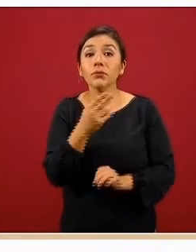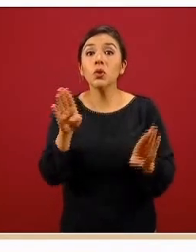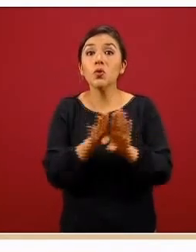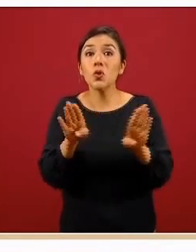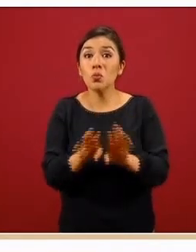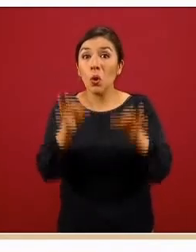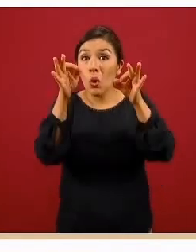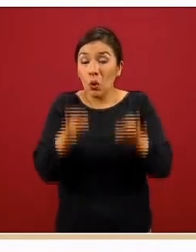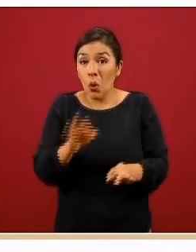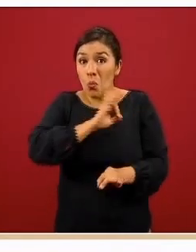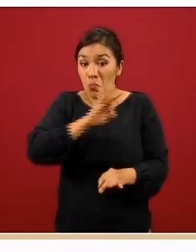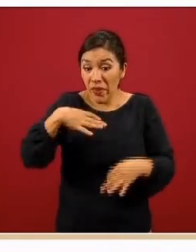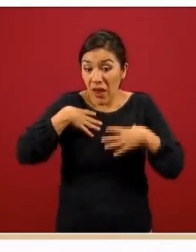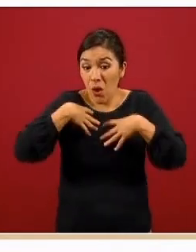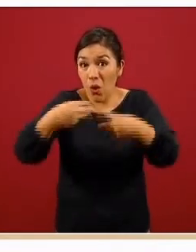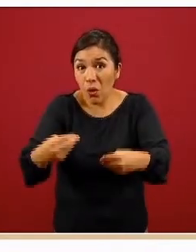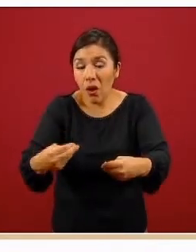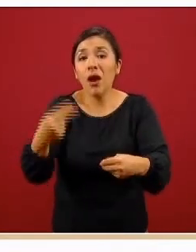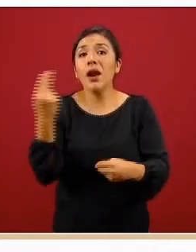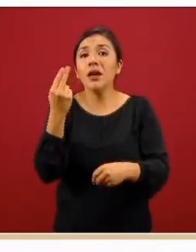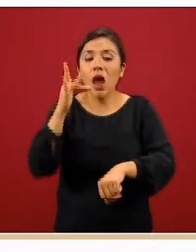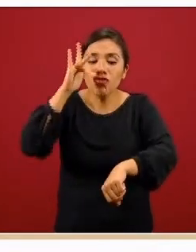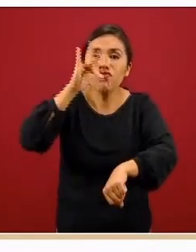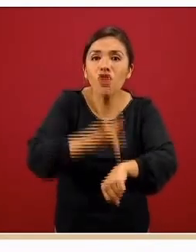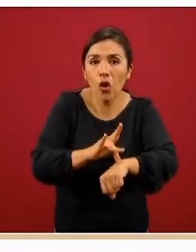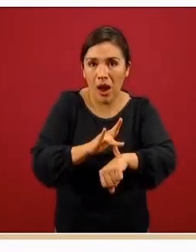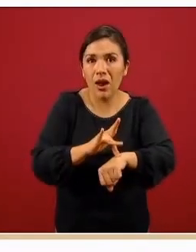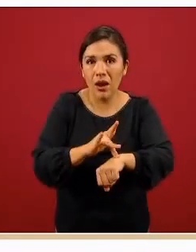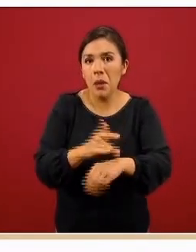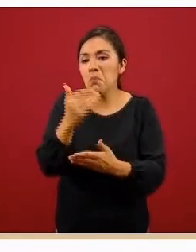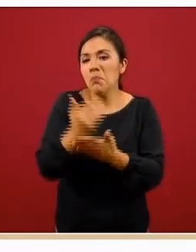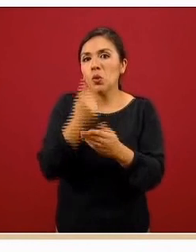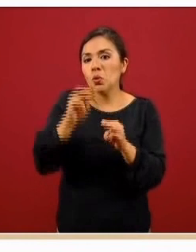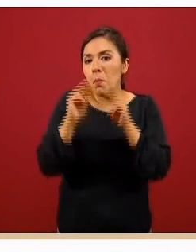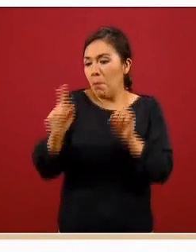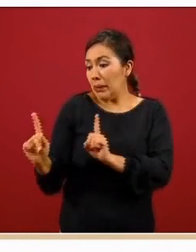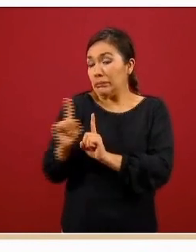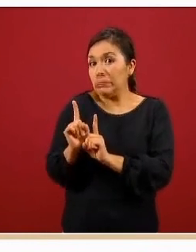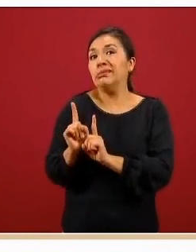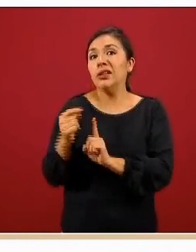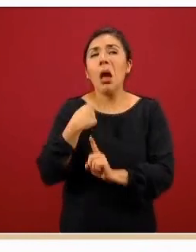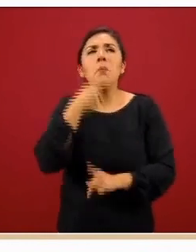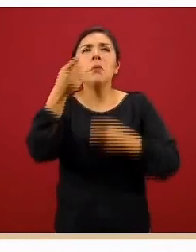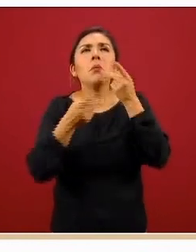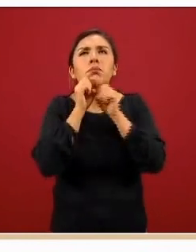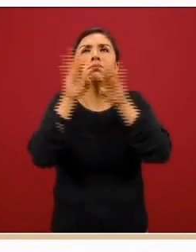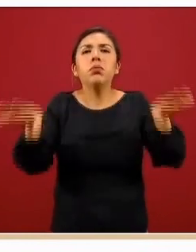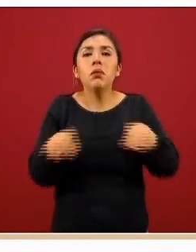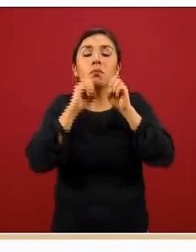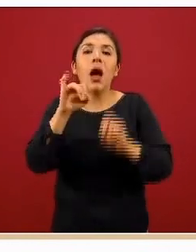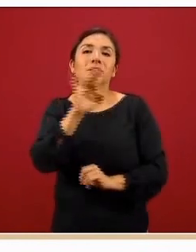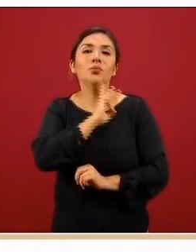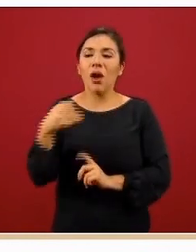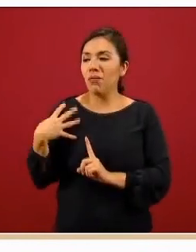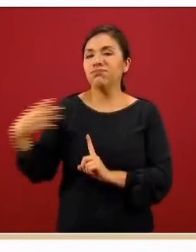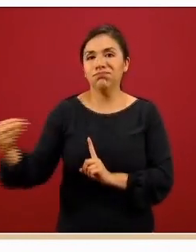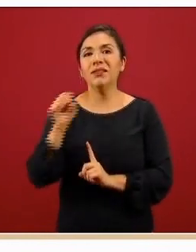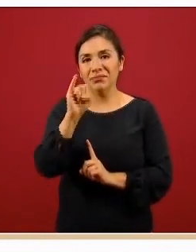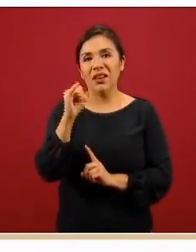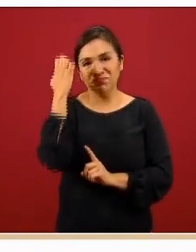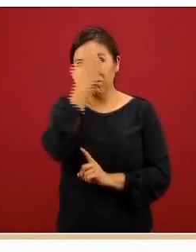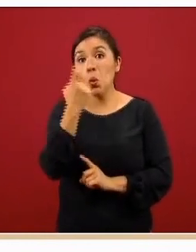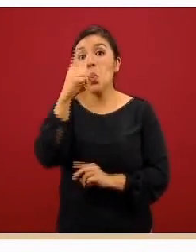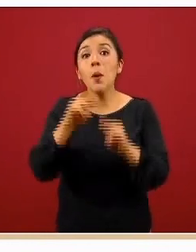eficientes sus mecanismos de transmisión un contacto estrecho menor de un metro es la distancia que en la mayor parte de los estudios se ha